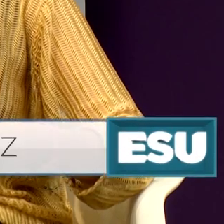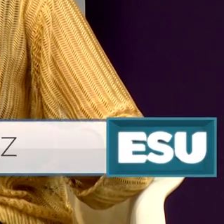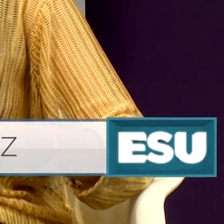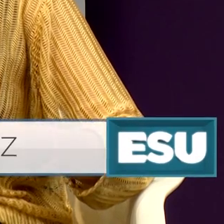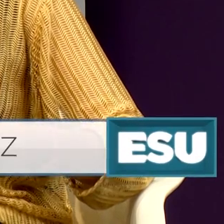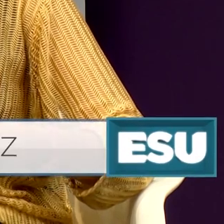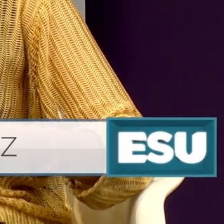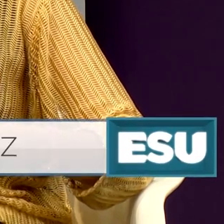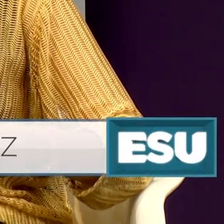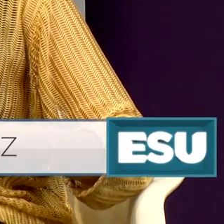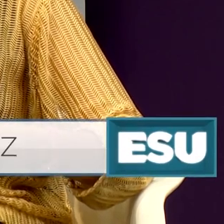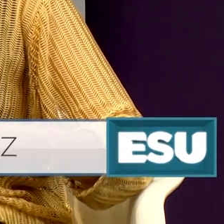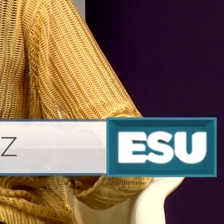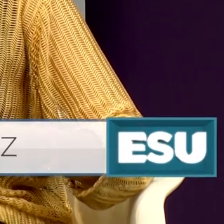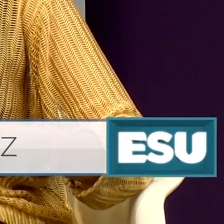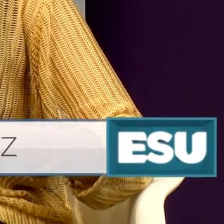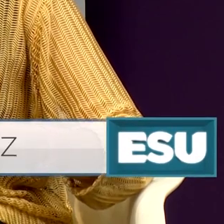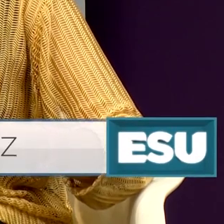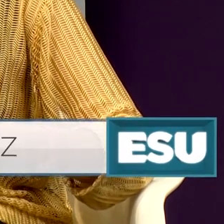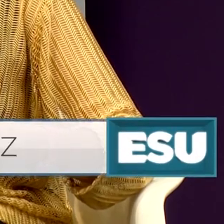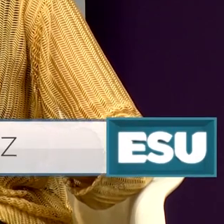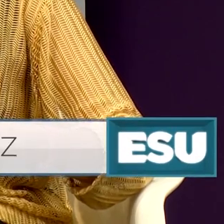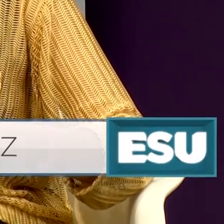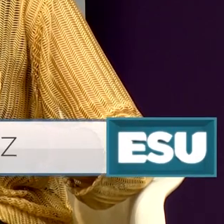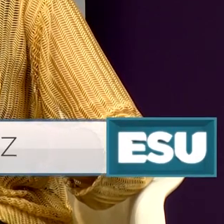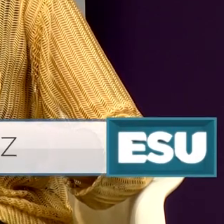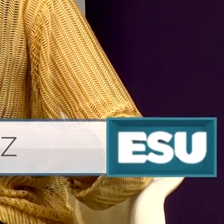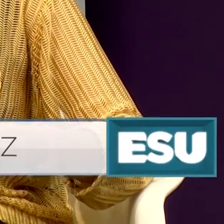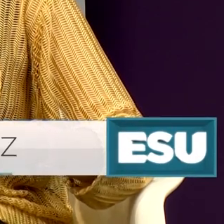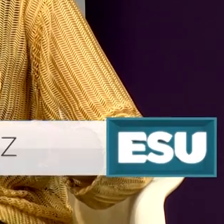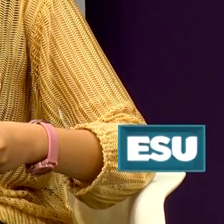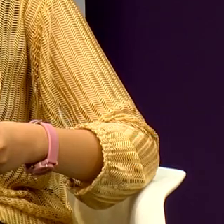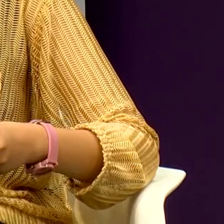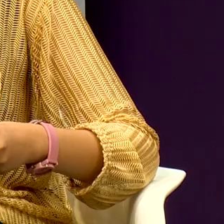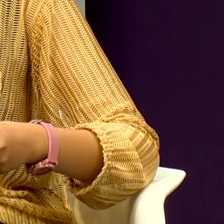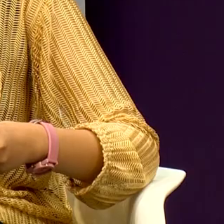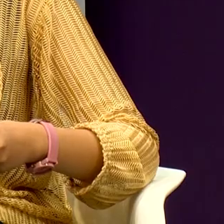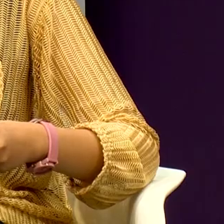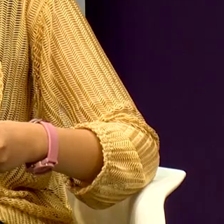Hola, mi nombre es Virginia Bet y mi primera reacción ante el peligro es gritar.